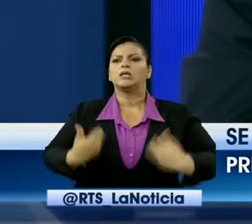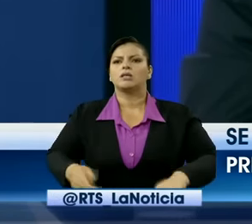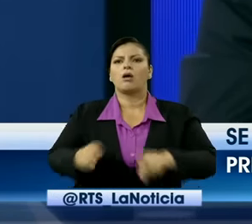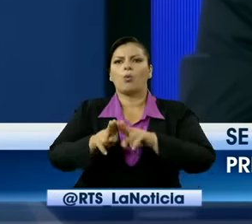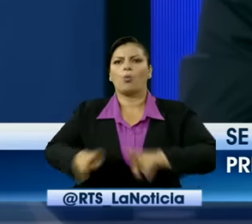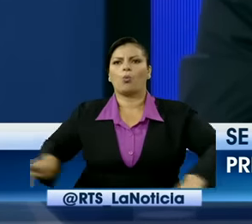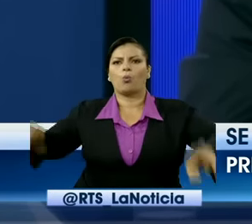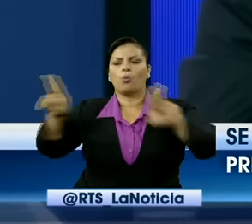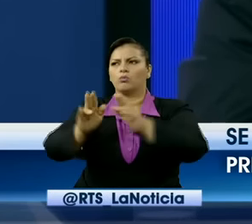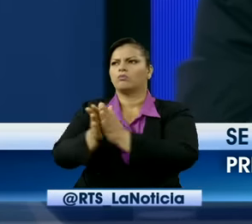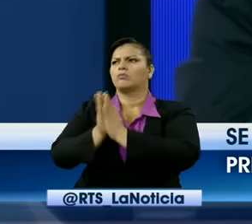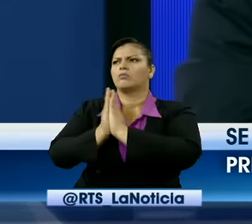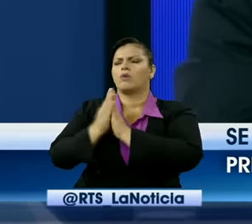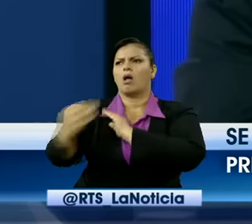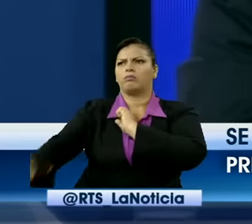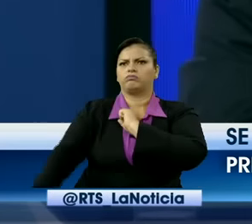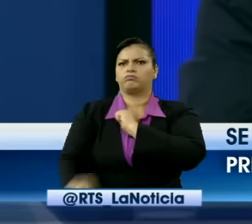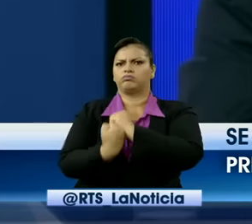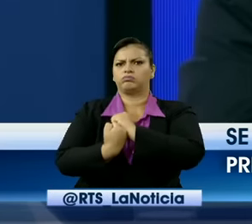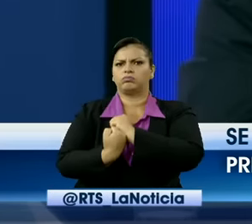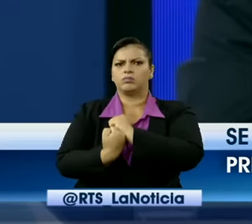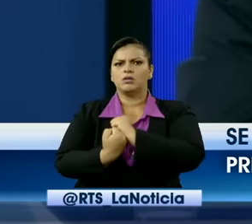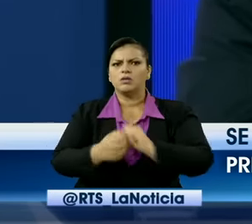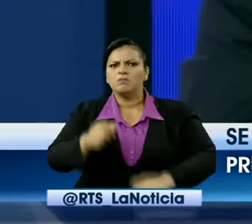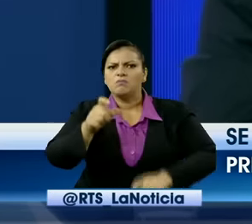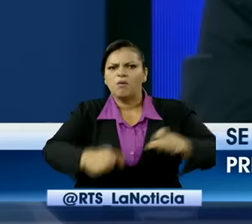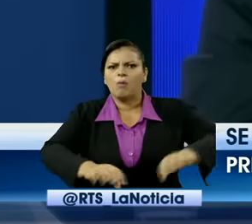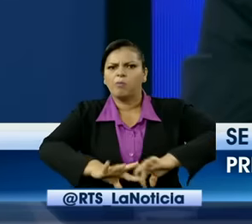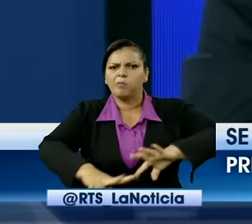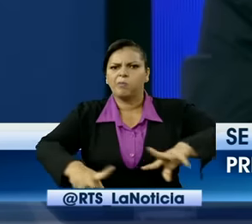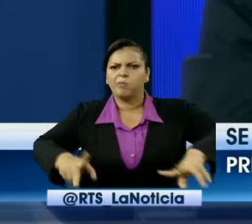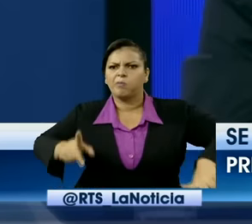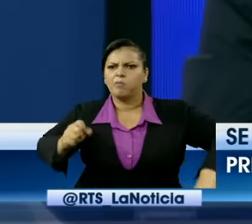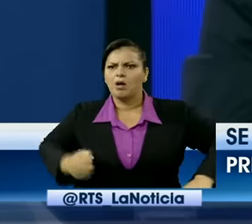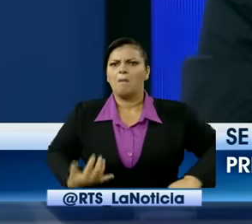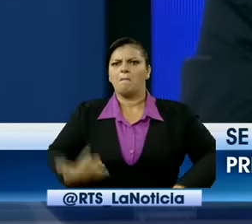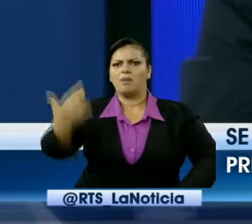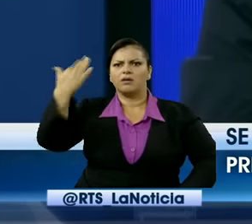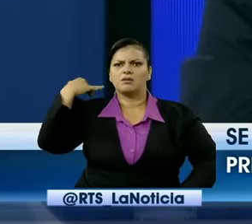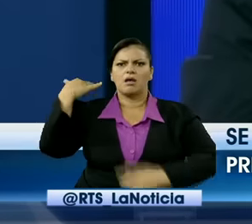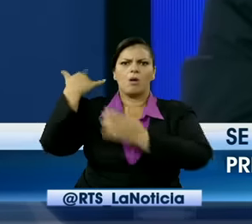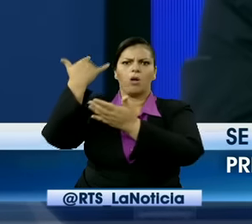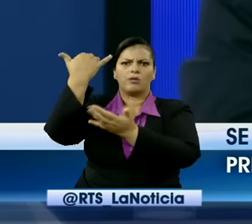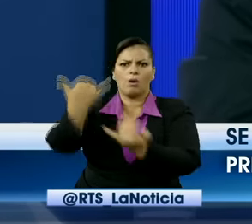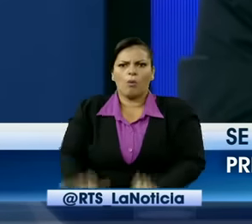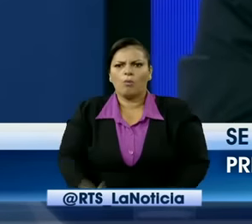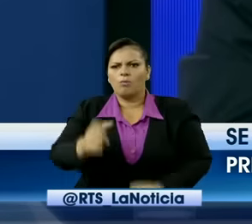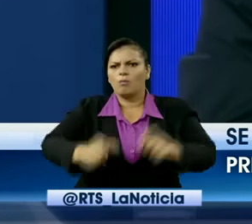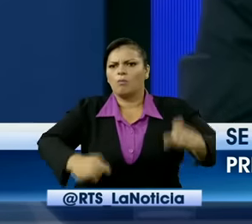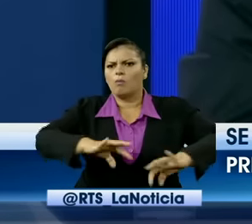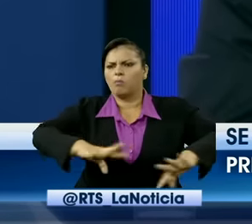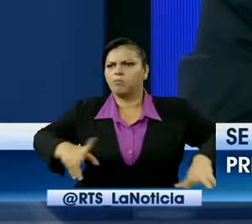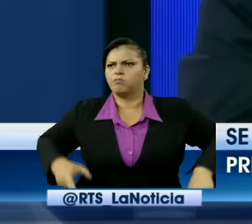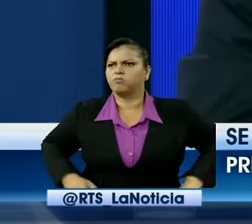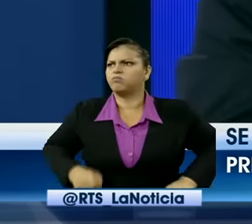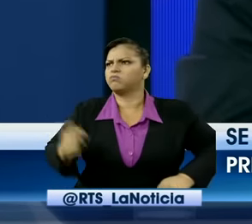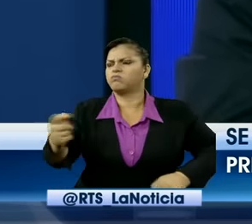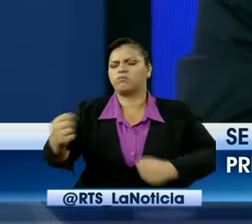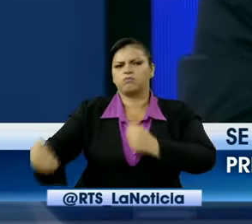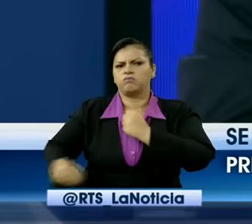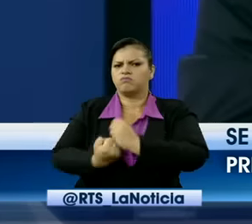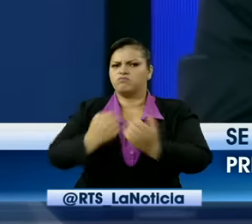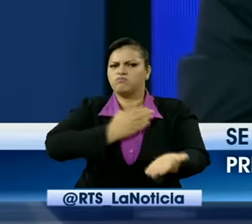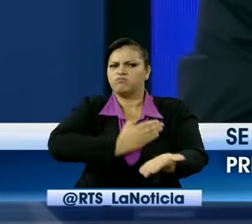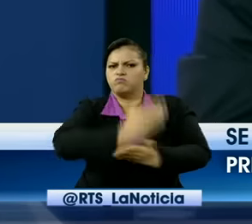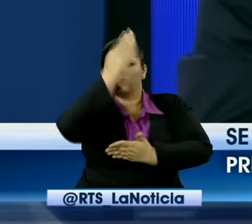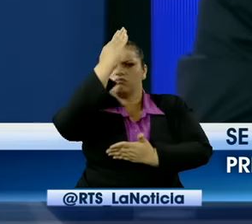para ello. Que los corruptos de ayer y los corruptos de ahora de este gobierno no regresen después, bendecidos